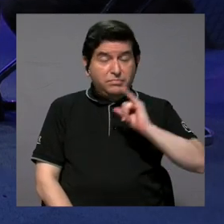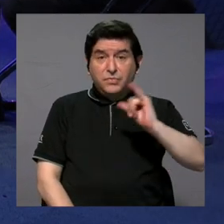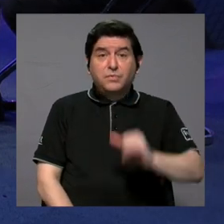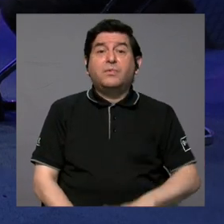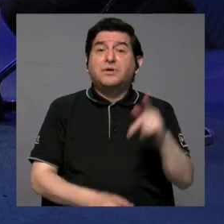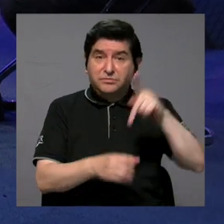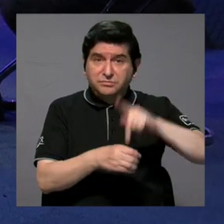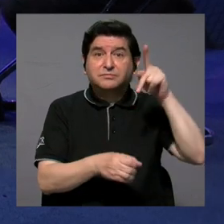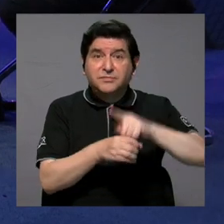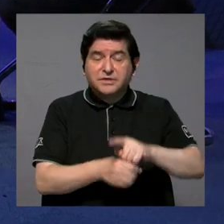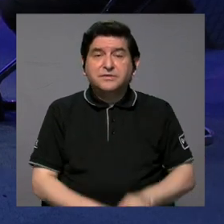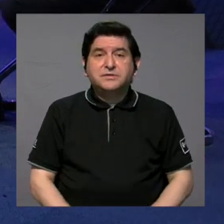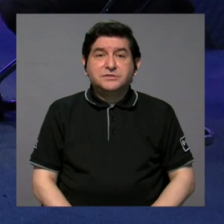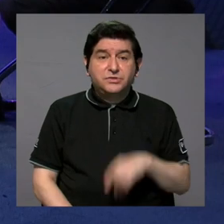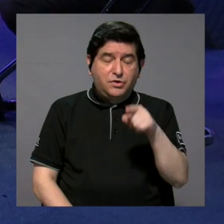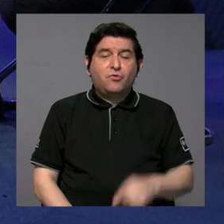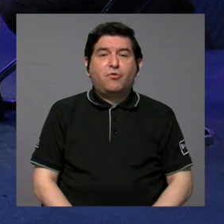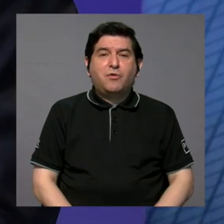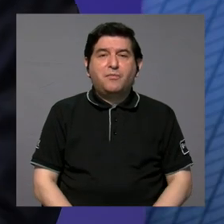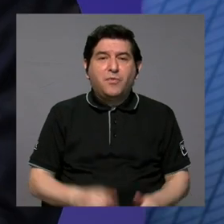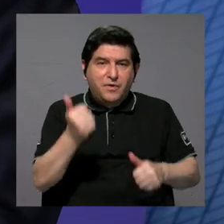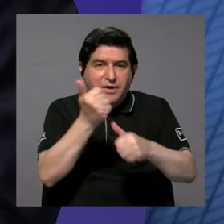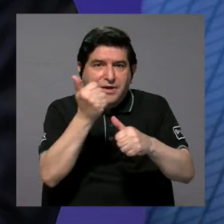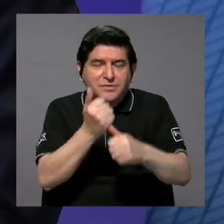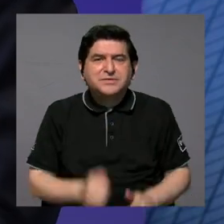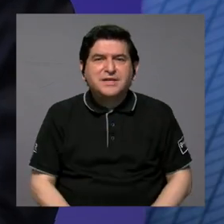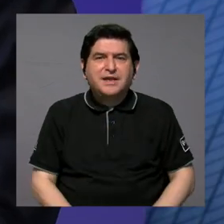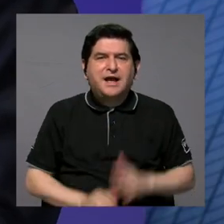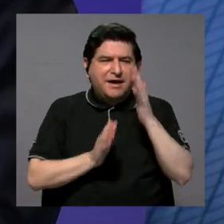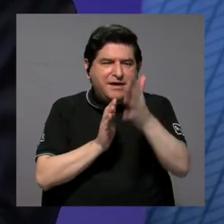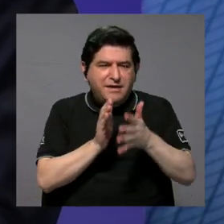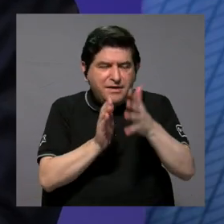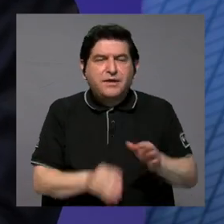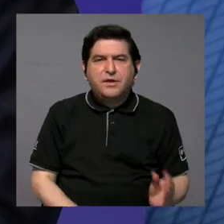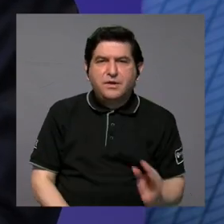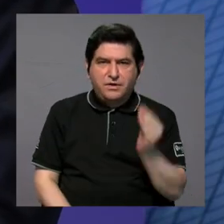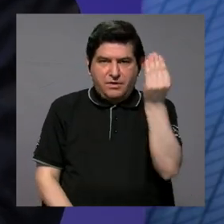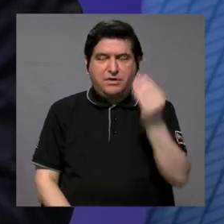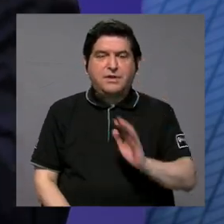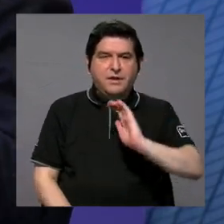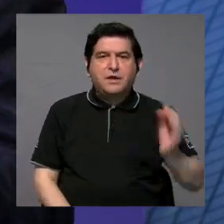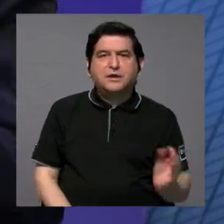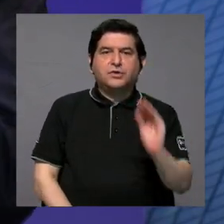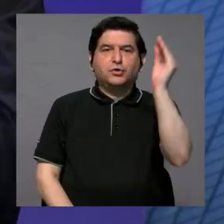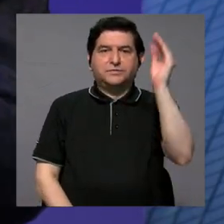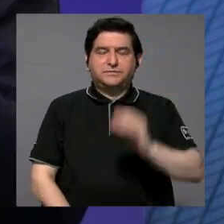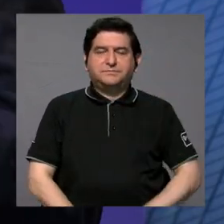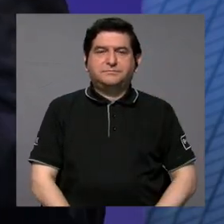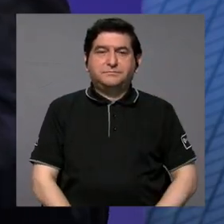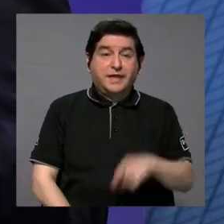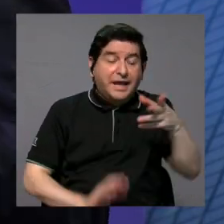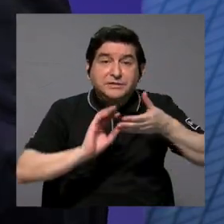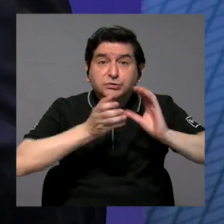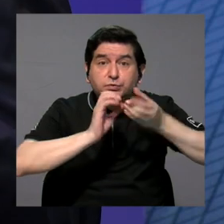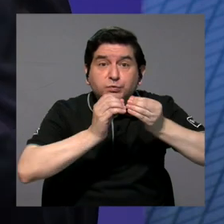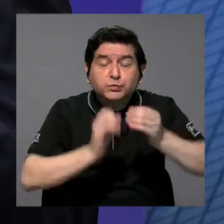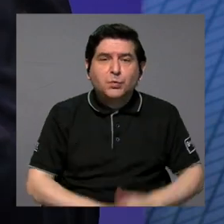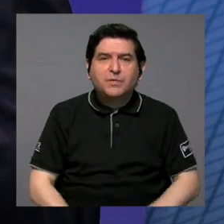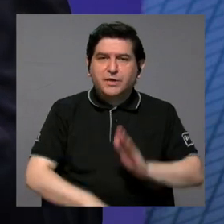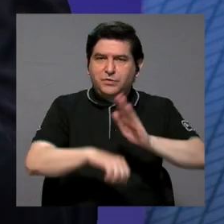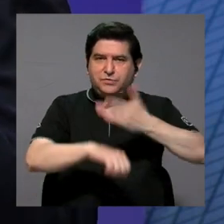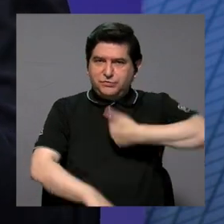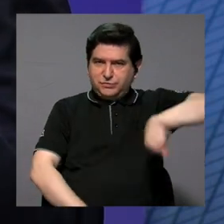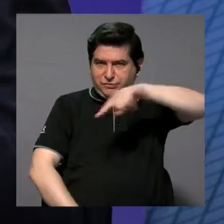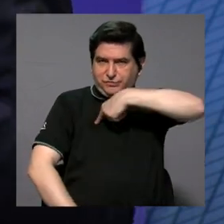participan como figuras auxiliarias en esa crianza, ese cuidado de niños, niñas y adolescentes. Y esos números, digamos, nos